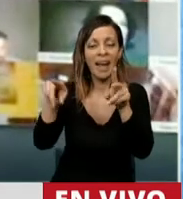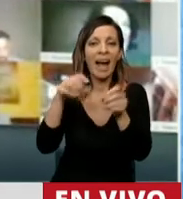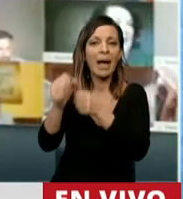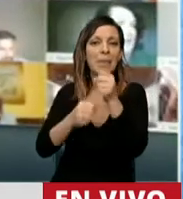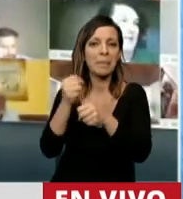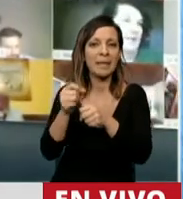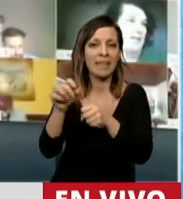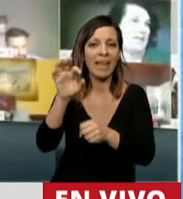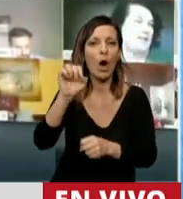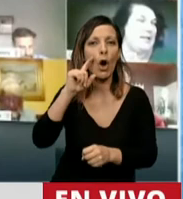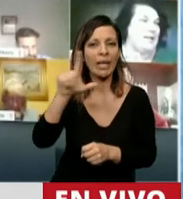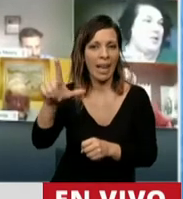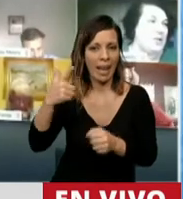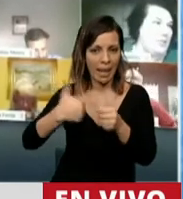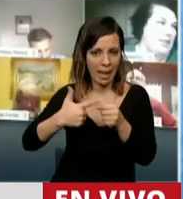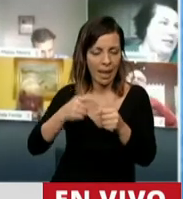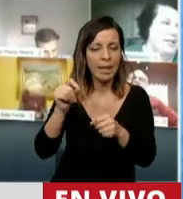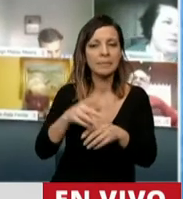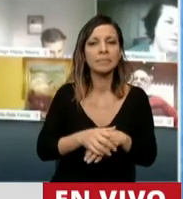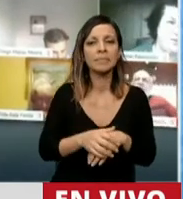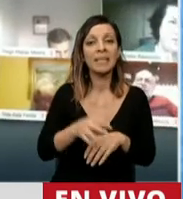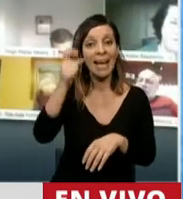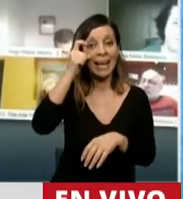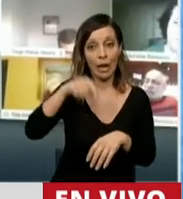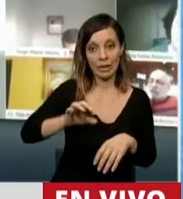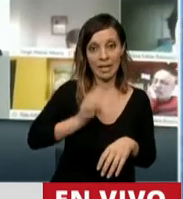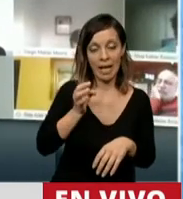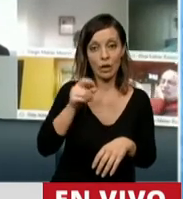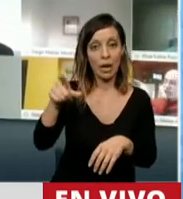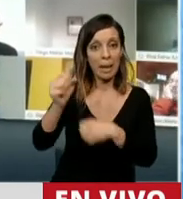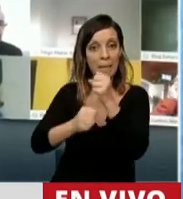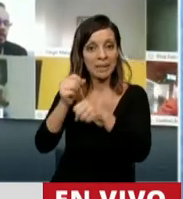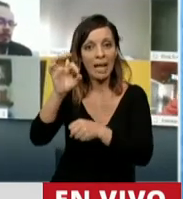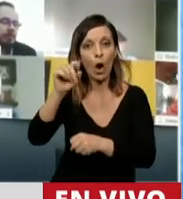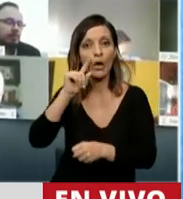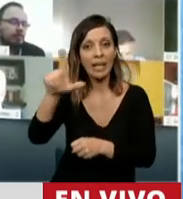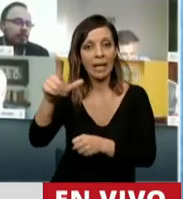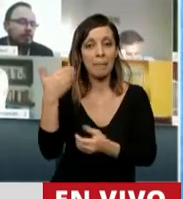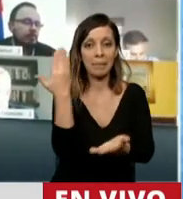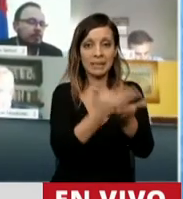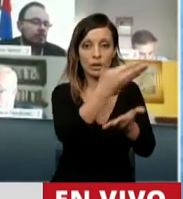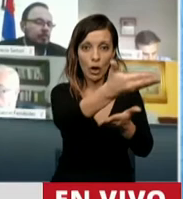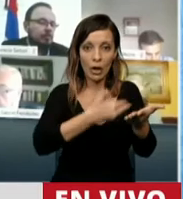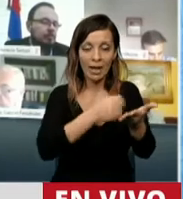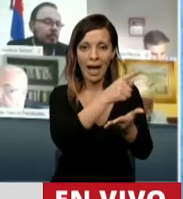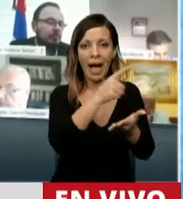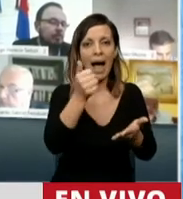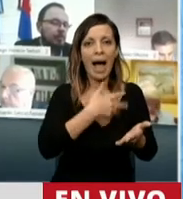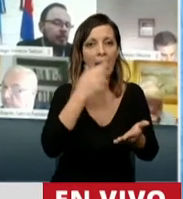o el combustibles. En enero de este año la empresa presentó ante la AFIP una solicitud de advenimiento falencial